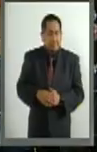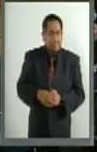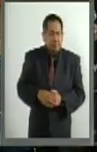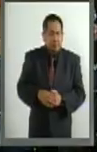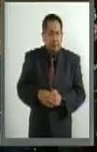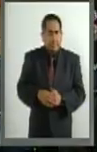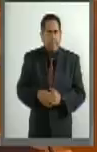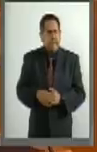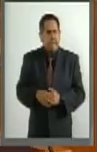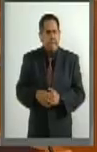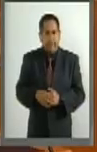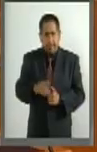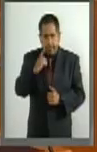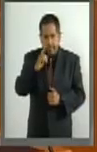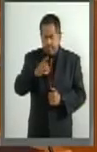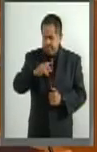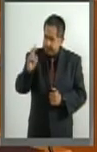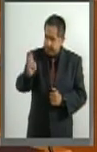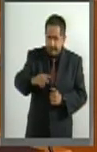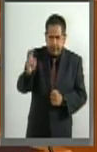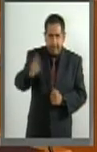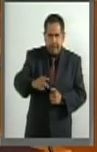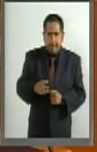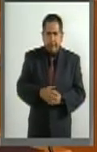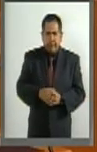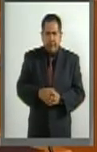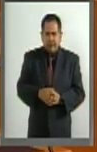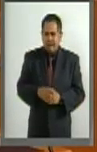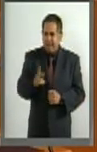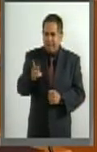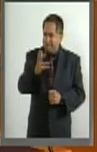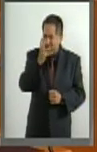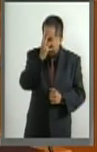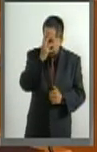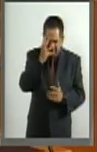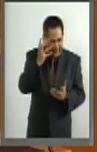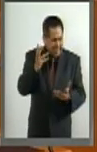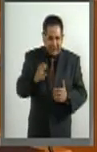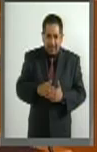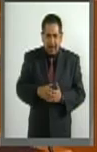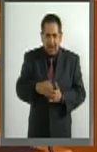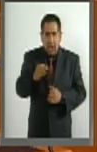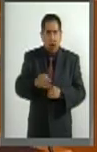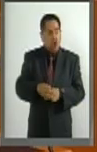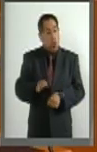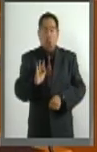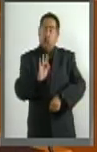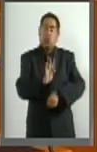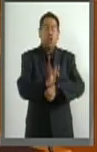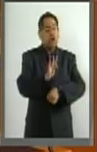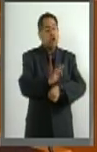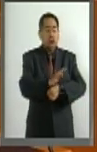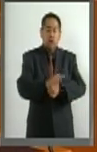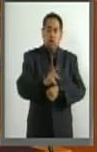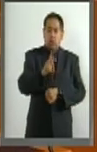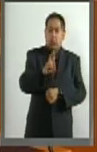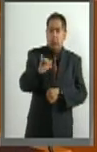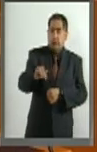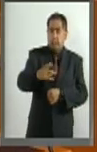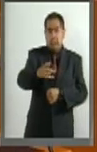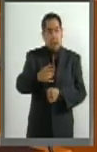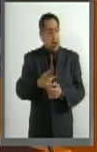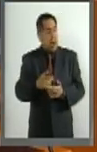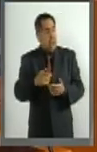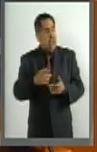de verdad, de verdad, es un descaro que aquí se venga a defender al PRI como el partido que